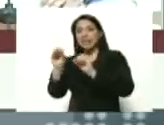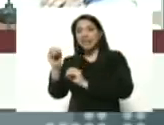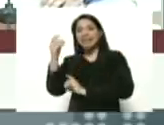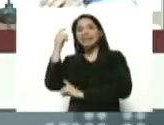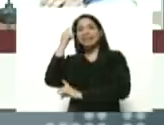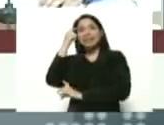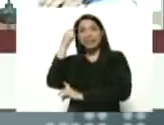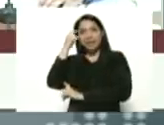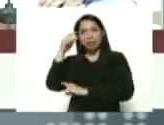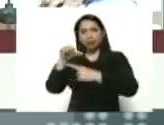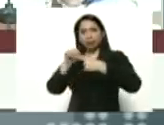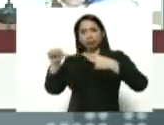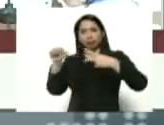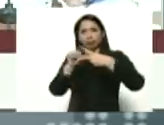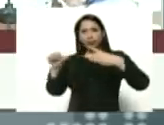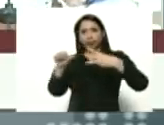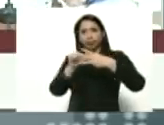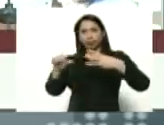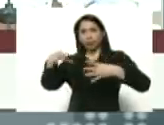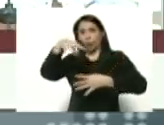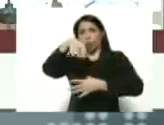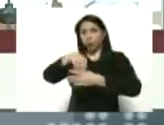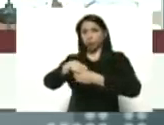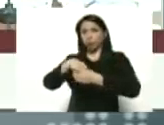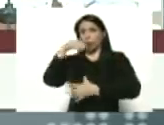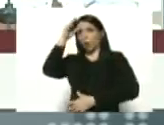en cuarentena, consciente,